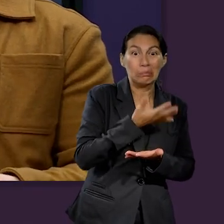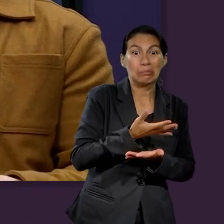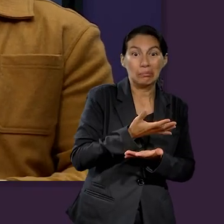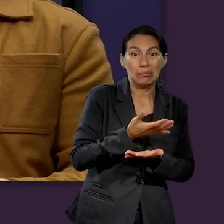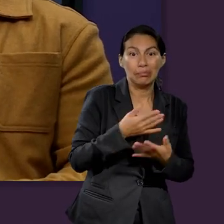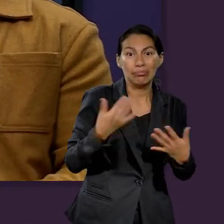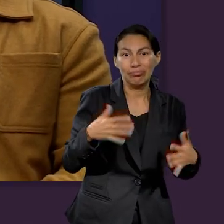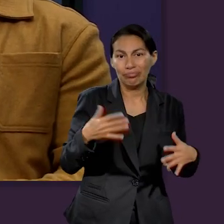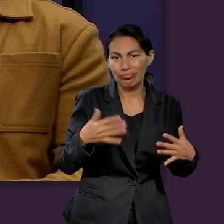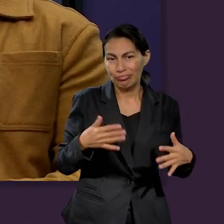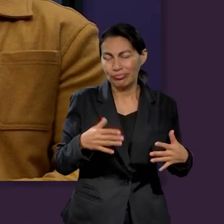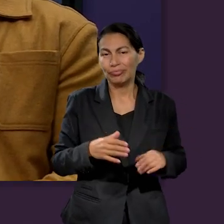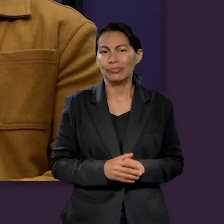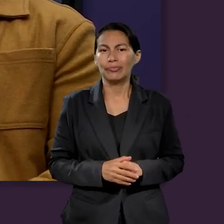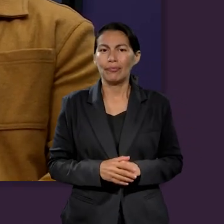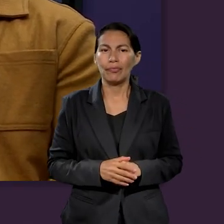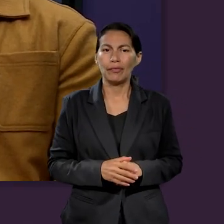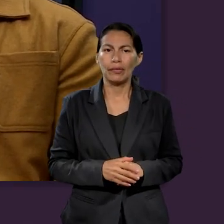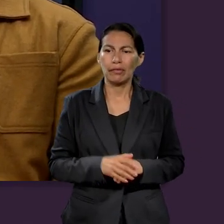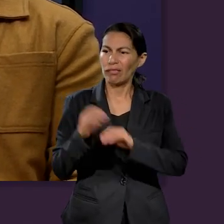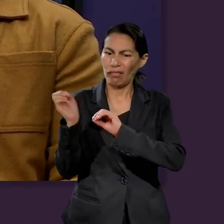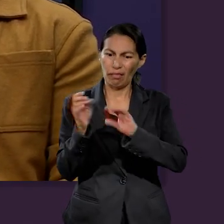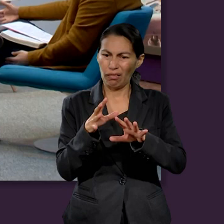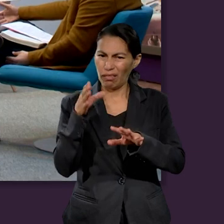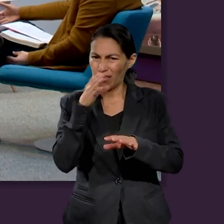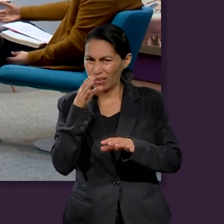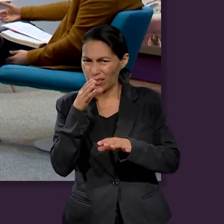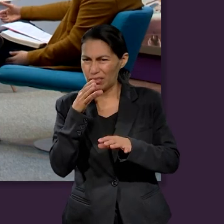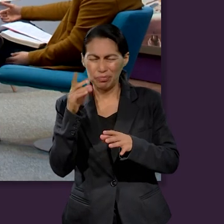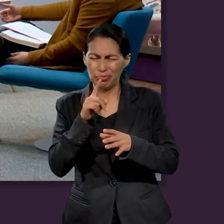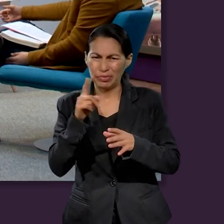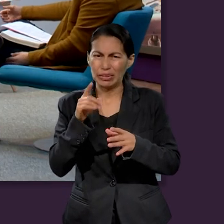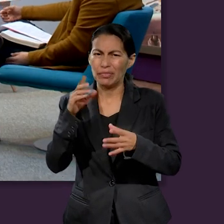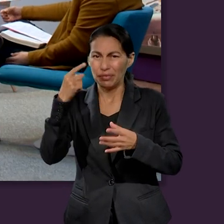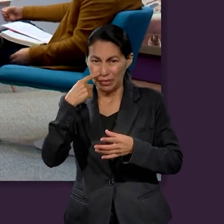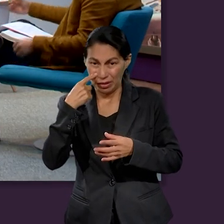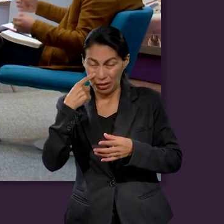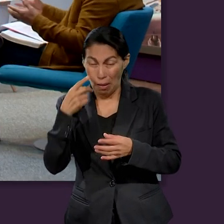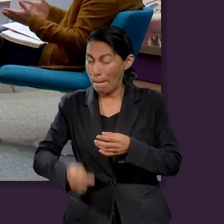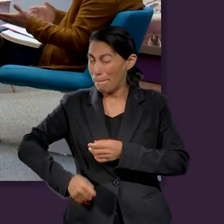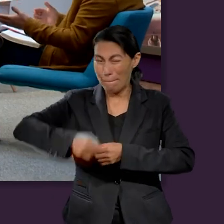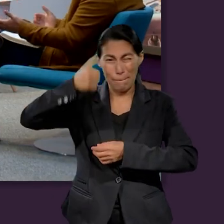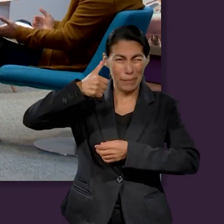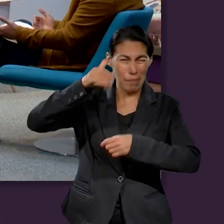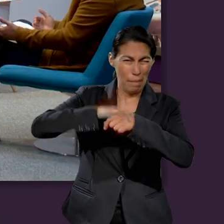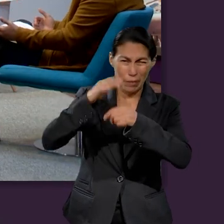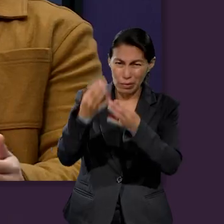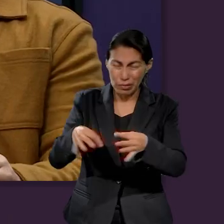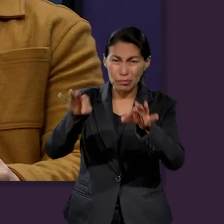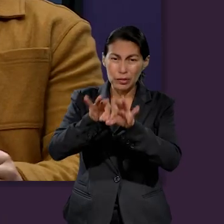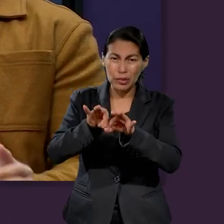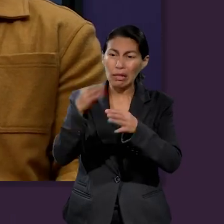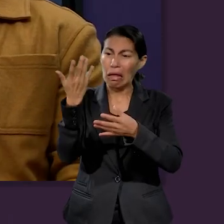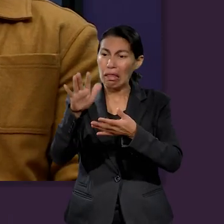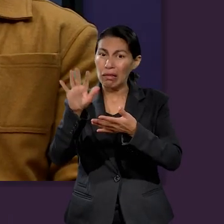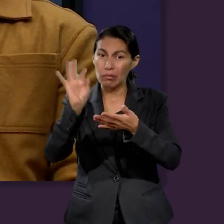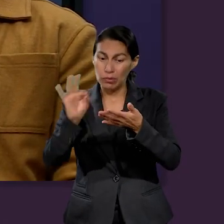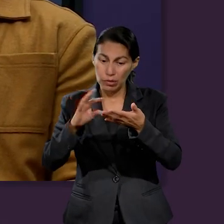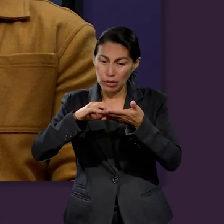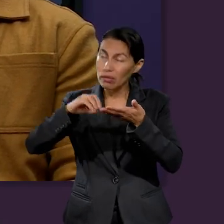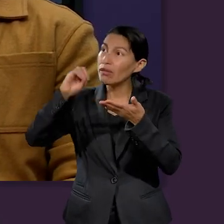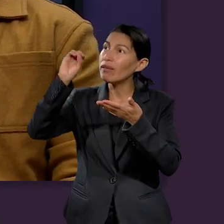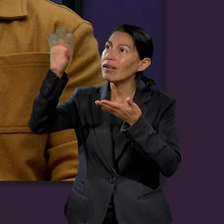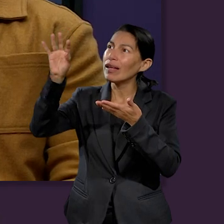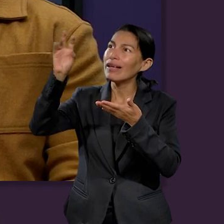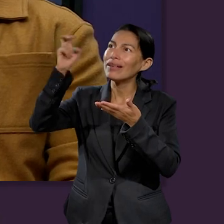y de ahí, pues claro, no dejando la parte cristiana, es pues todos esos ingresos que tú tienes, pues dar el diezmo, ¿no? Porque